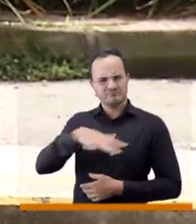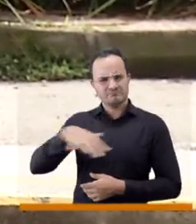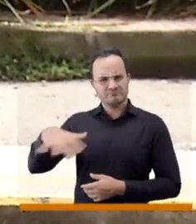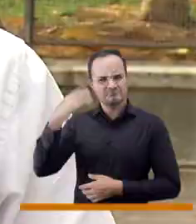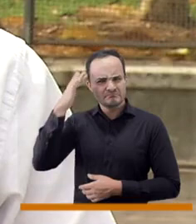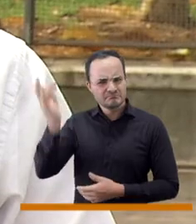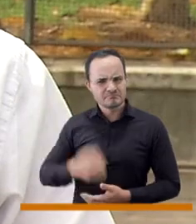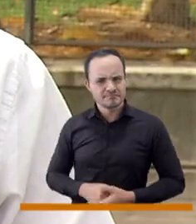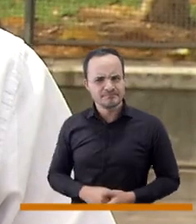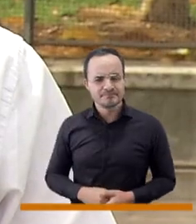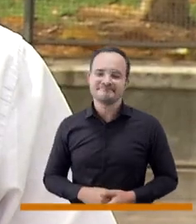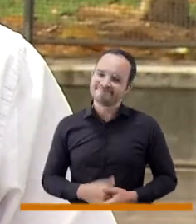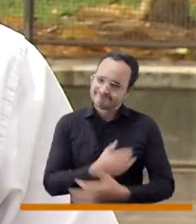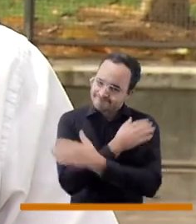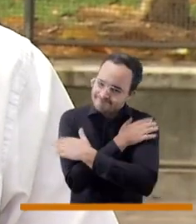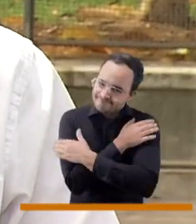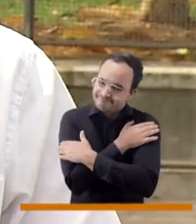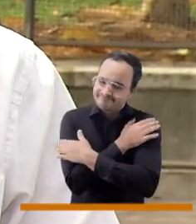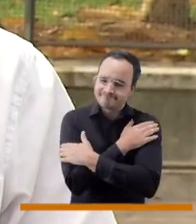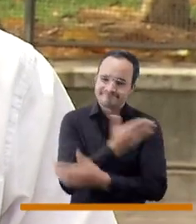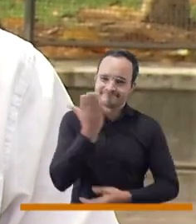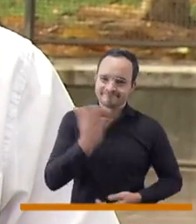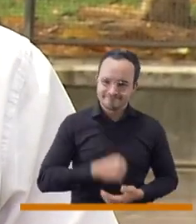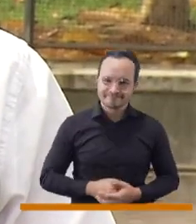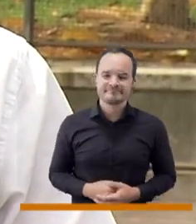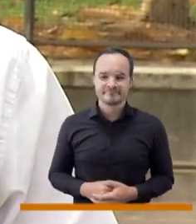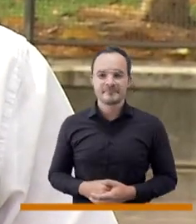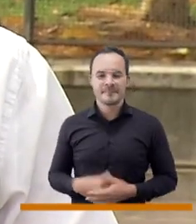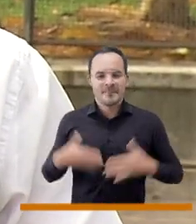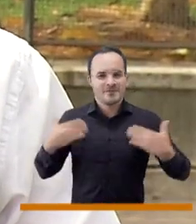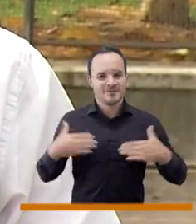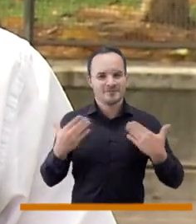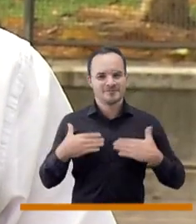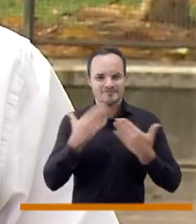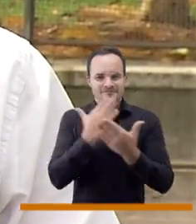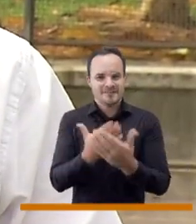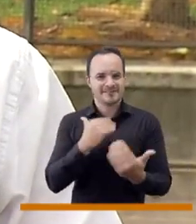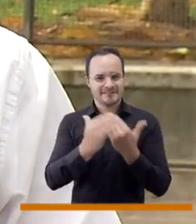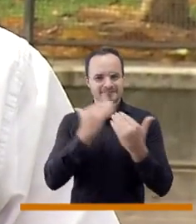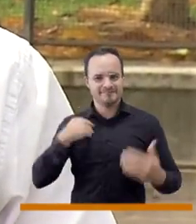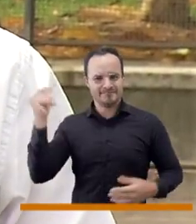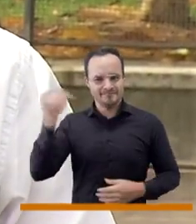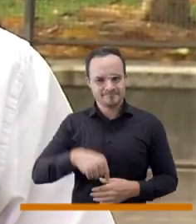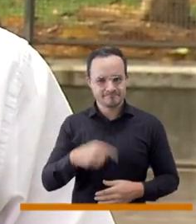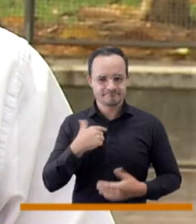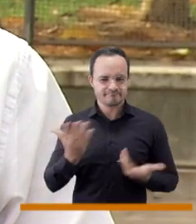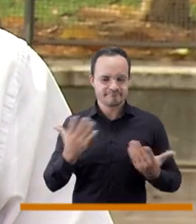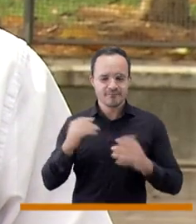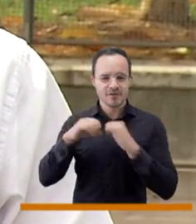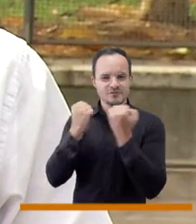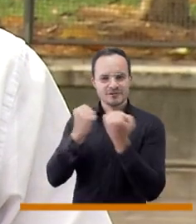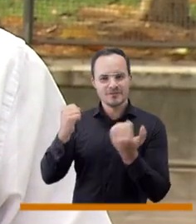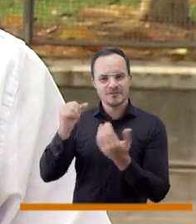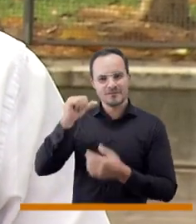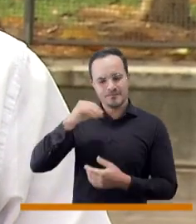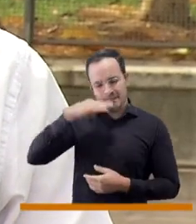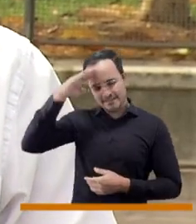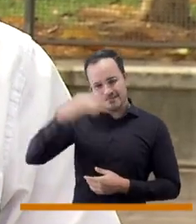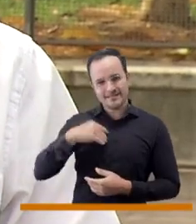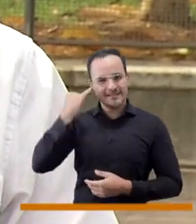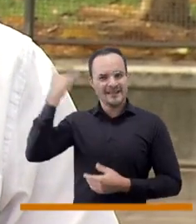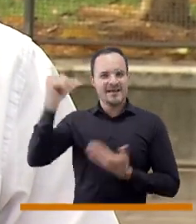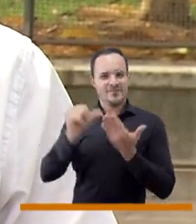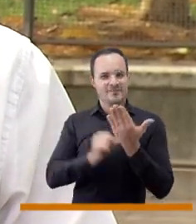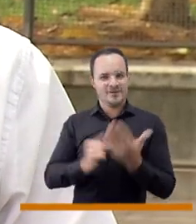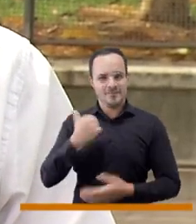invitarnos hoy aquí en De Frente. Caterin, un fuerte abrazo para ti, para mí es una alegría estar en el programa De Frente a la Gente, el programa del Consejo de Medellín,